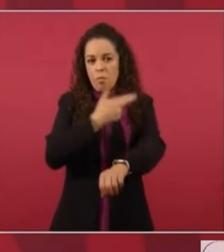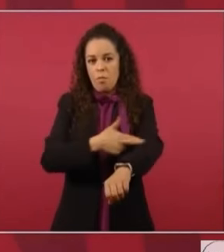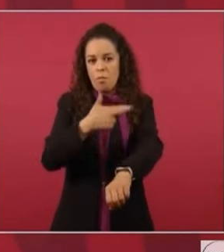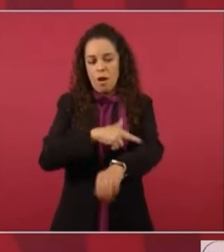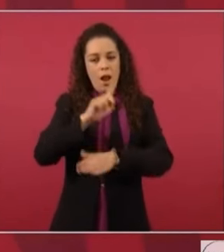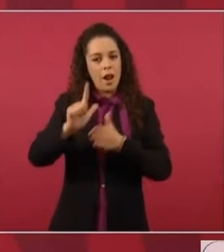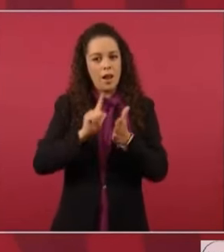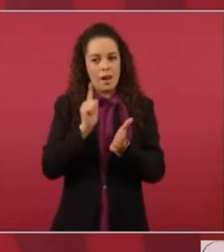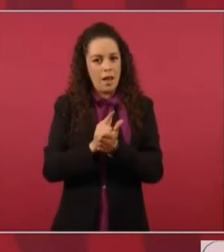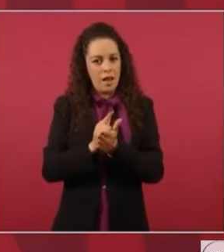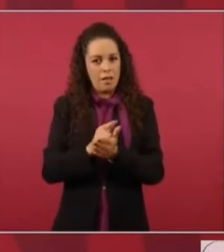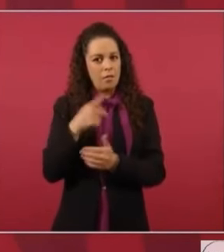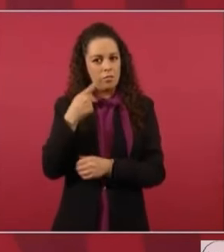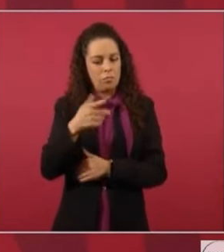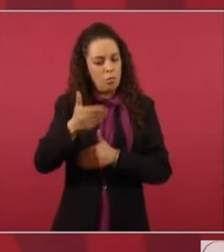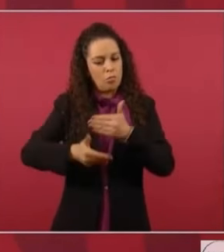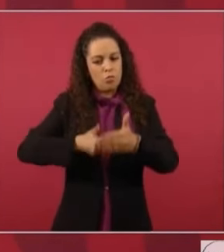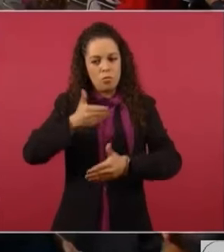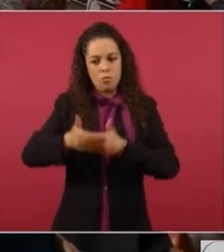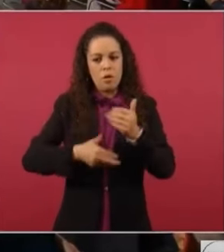les explicaba